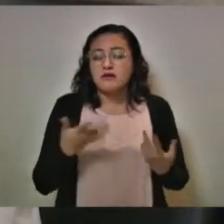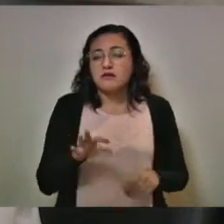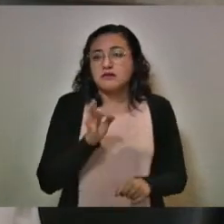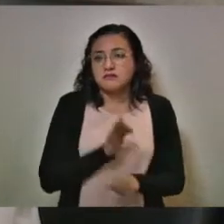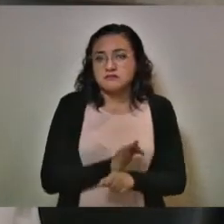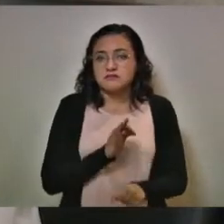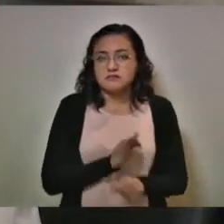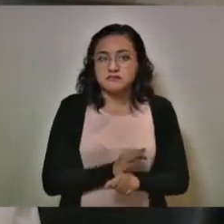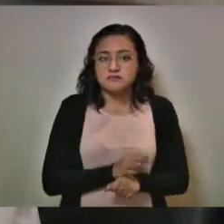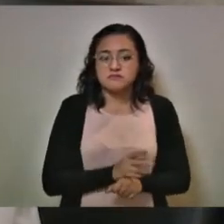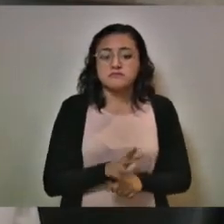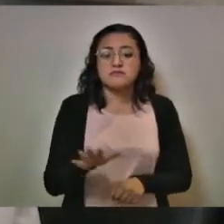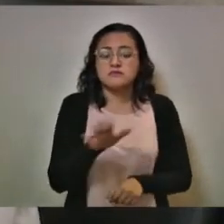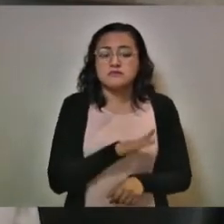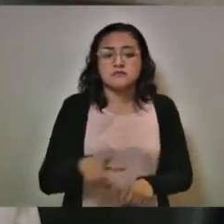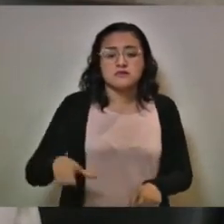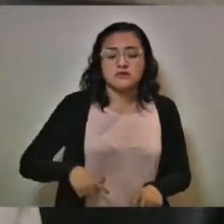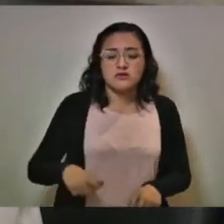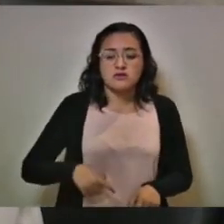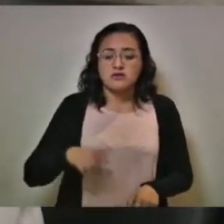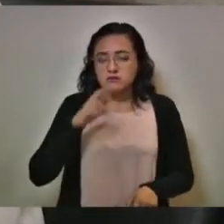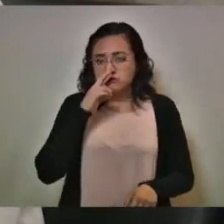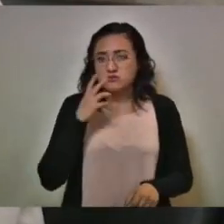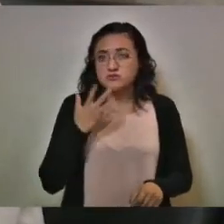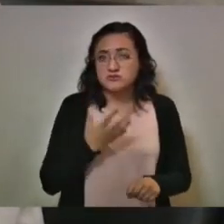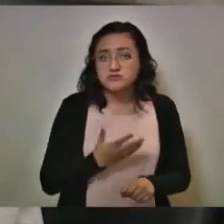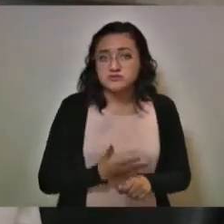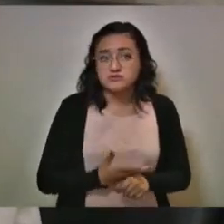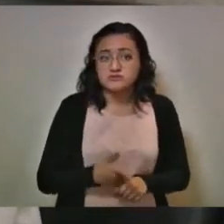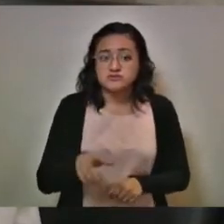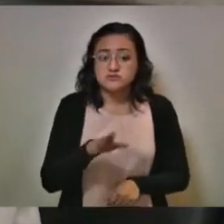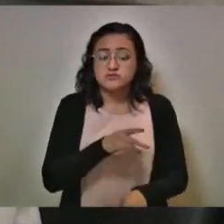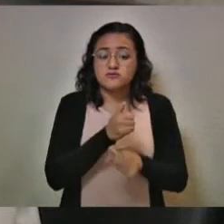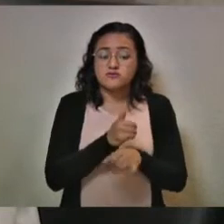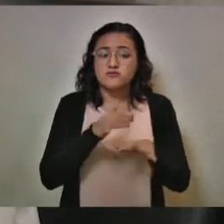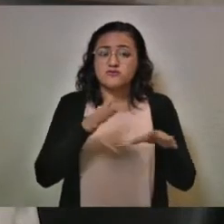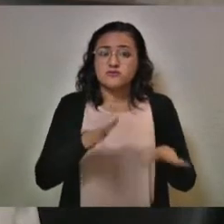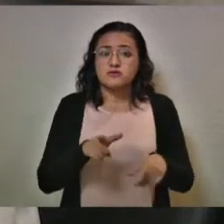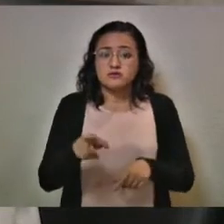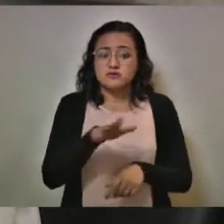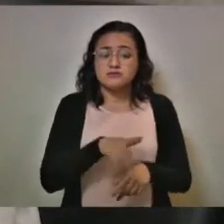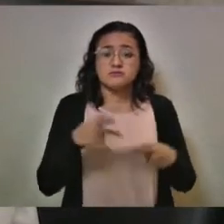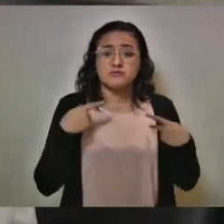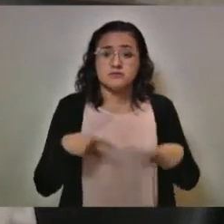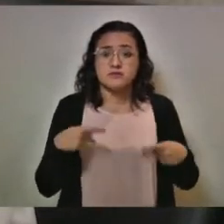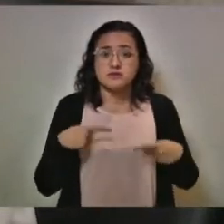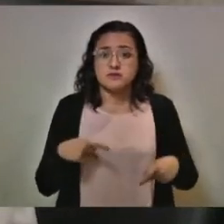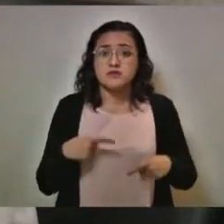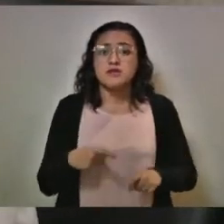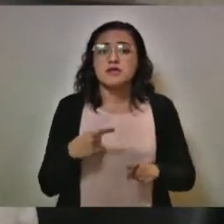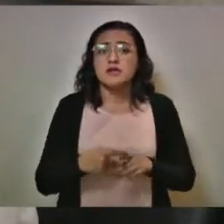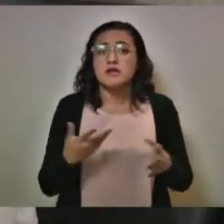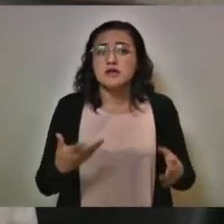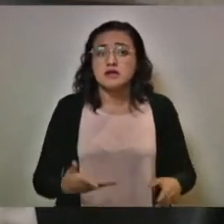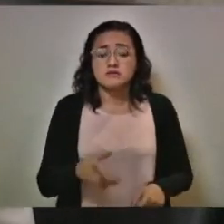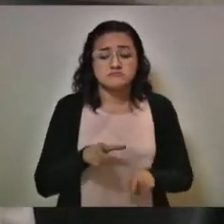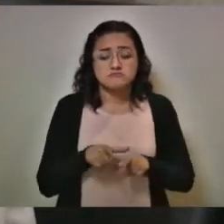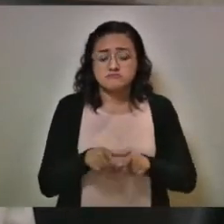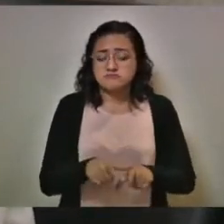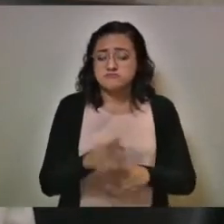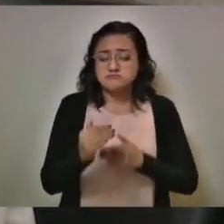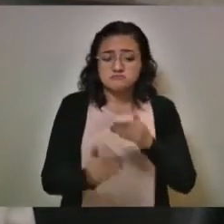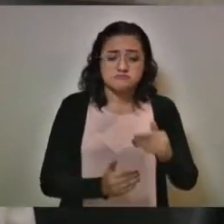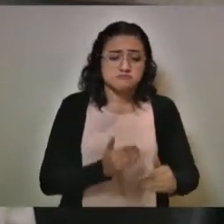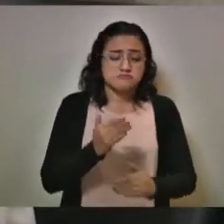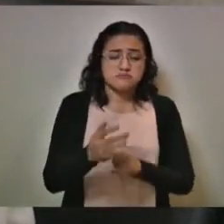las áreas de gobernación correspondientes han informado a estas personas que, pues, está siguiendo